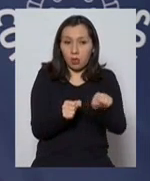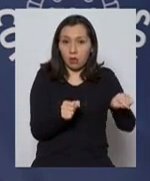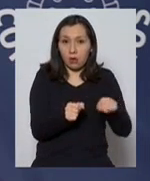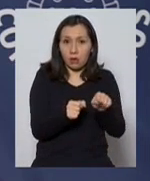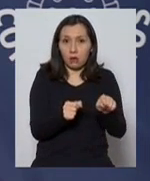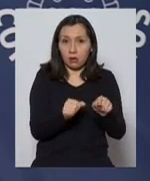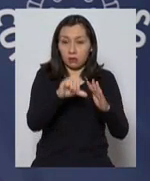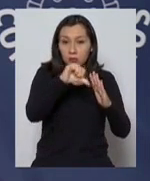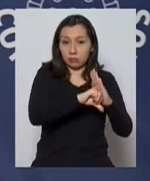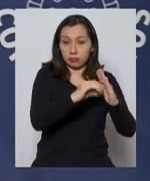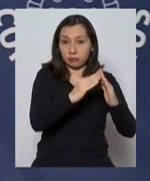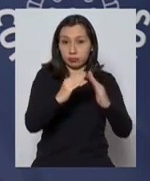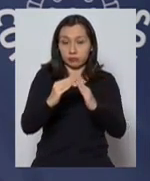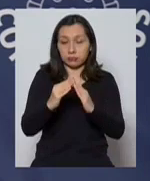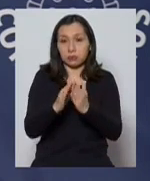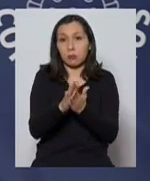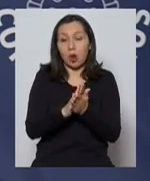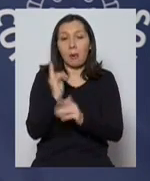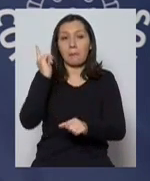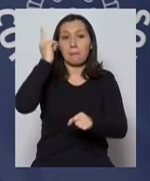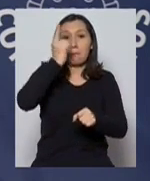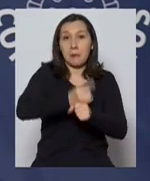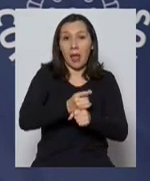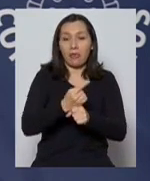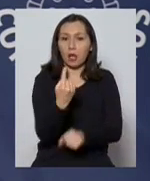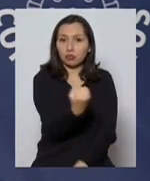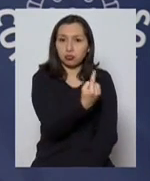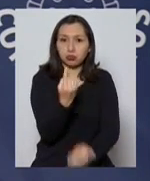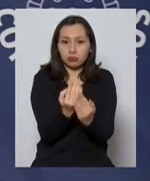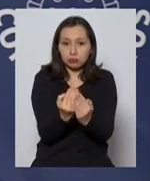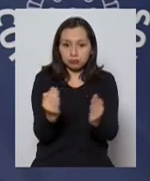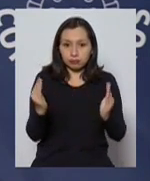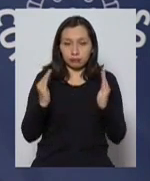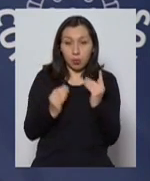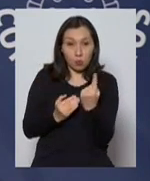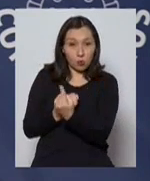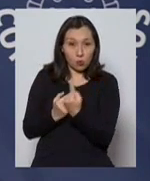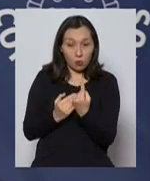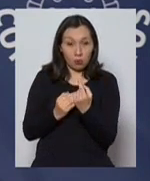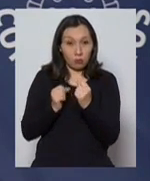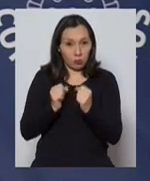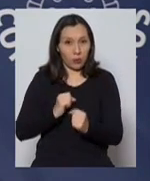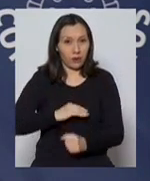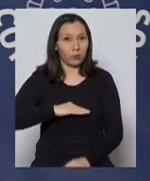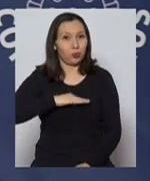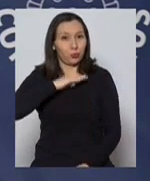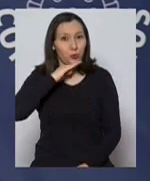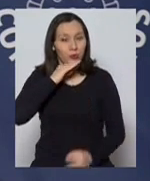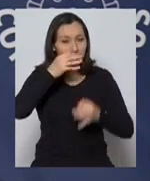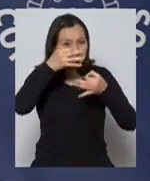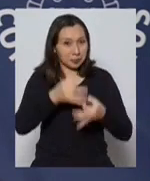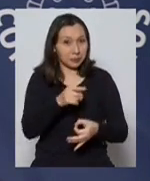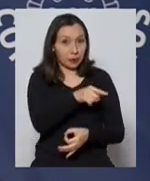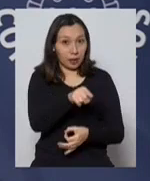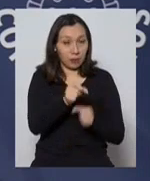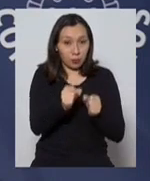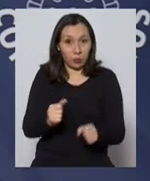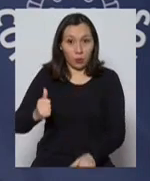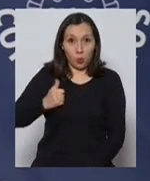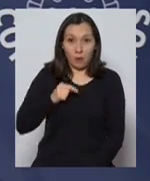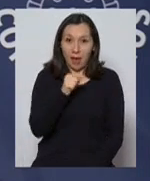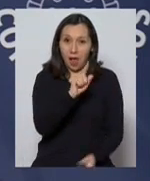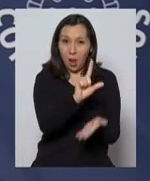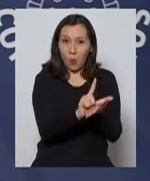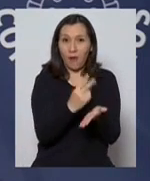una cuarentena, o sea, una indicación de aislamiento, sea suficientemente efectiva en este